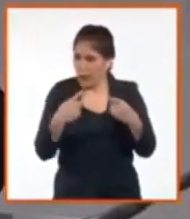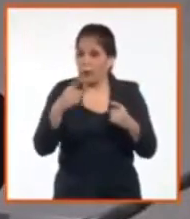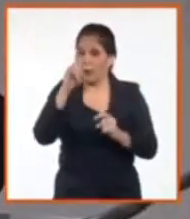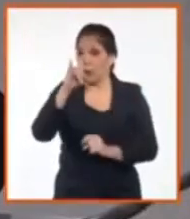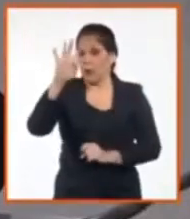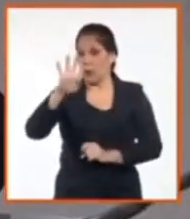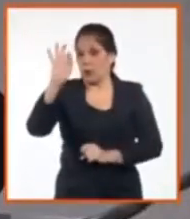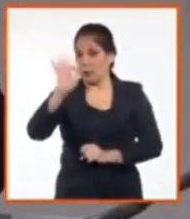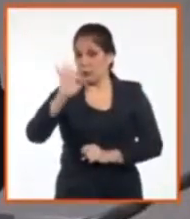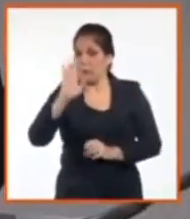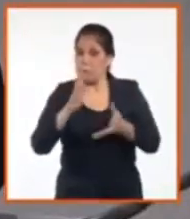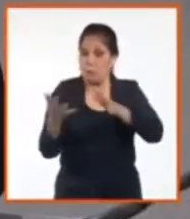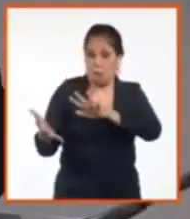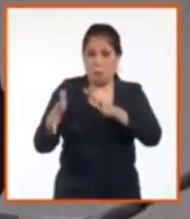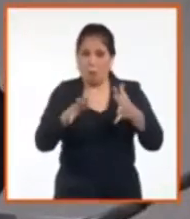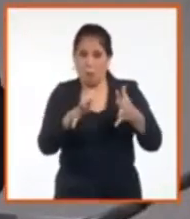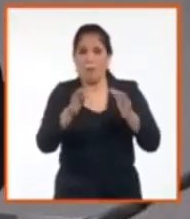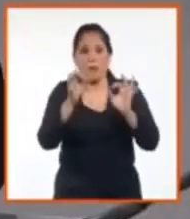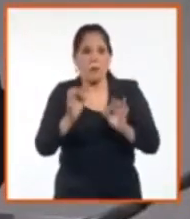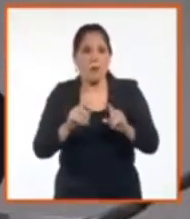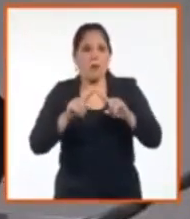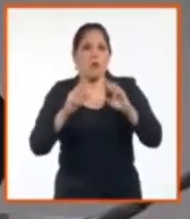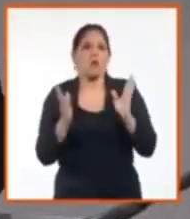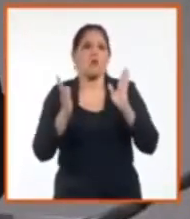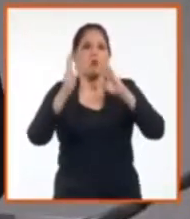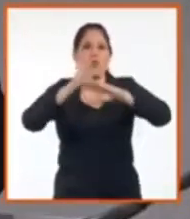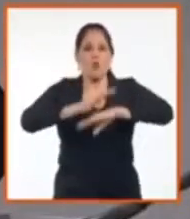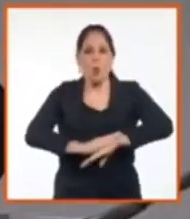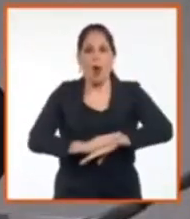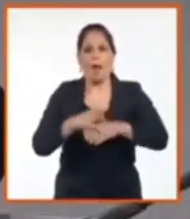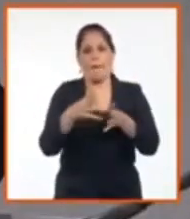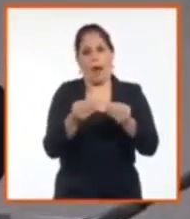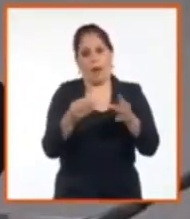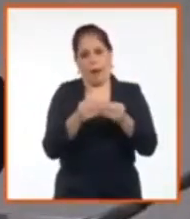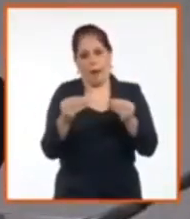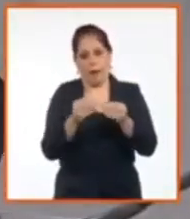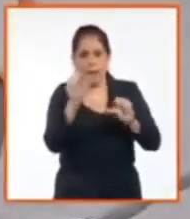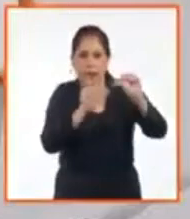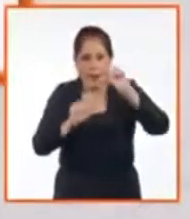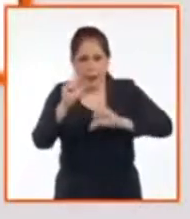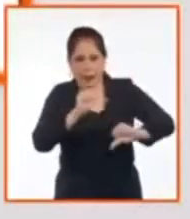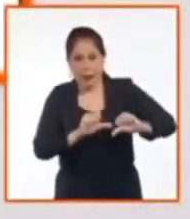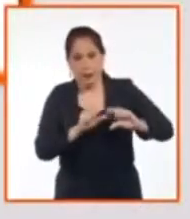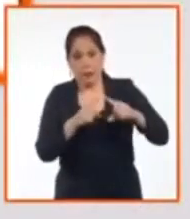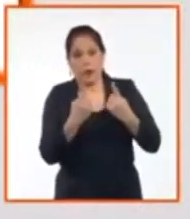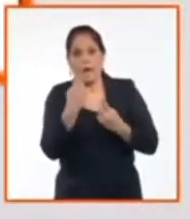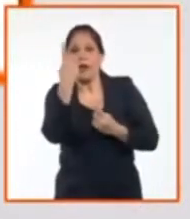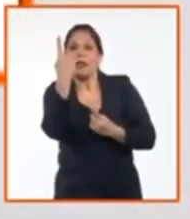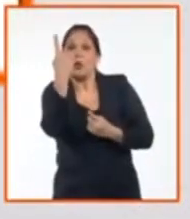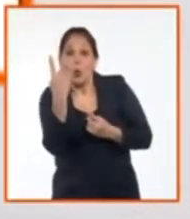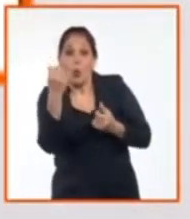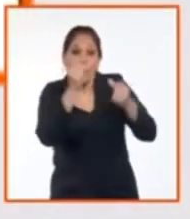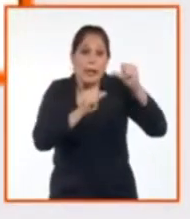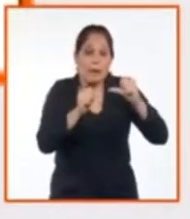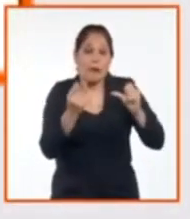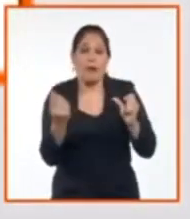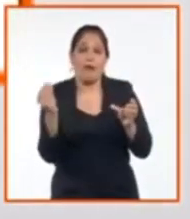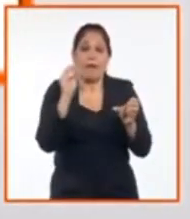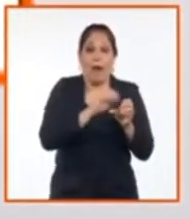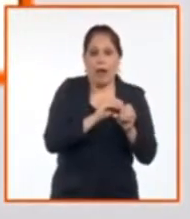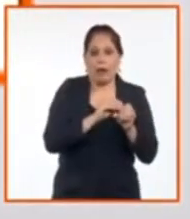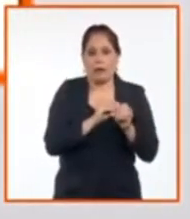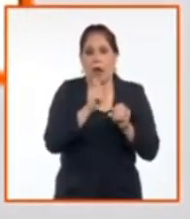% aproximadamente ha sido porque no hemos tenido las materias primas, a veces porque nos falta un solo componente. Y cada